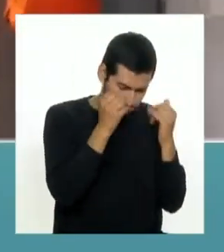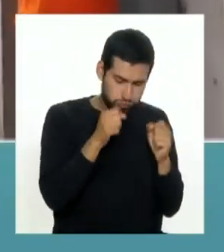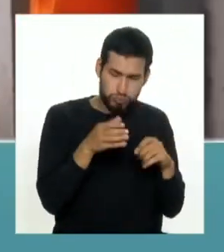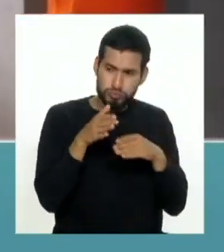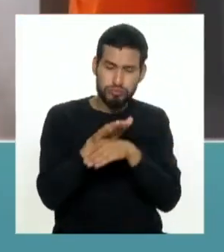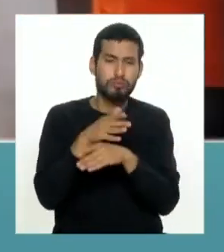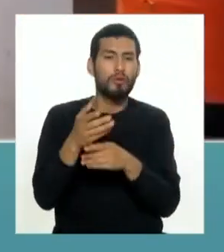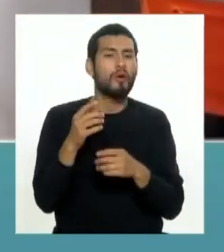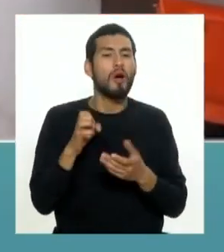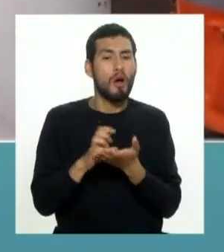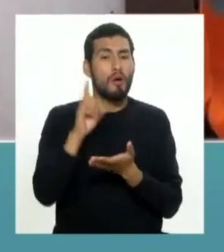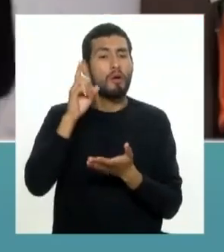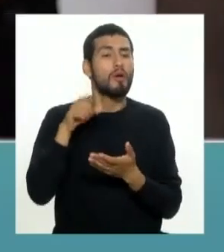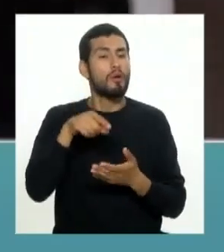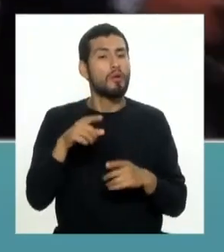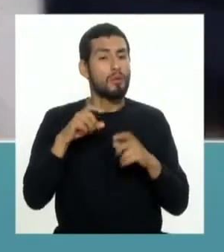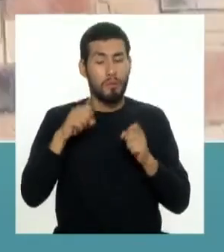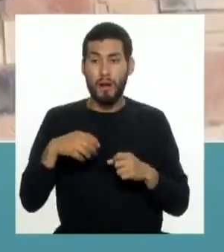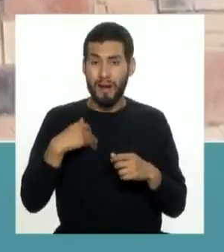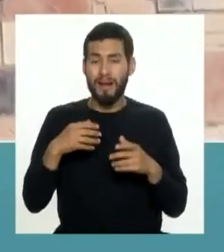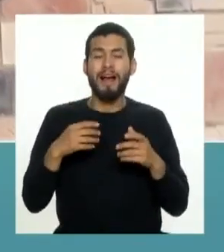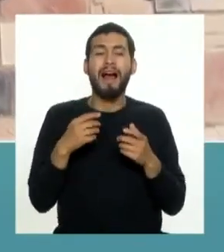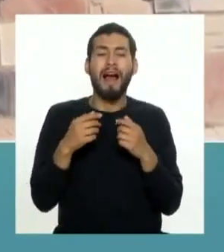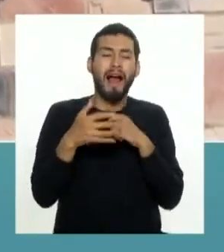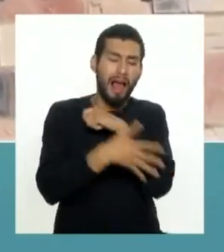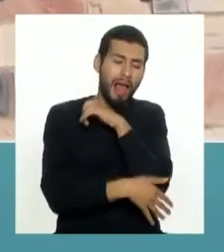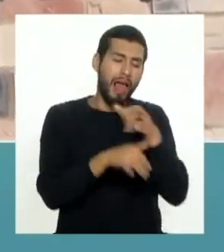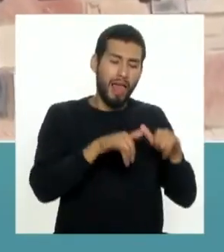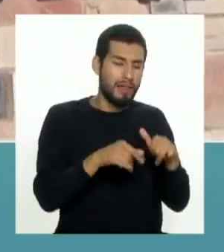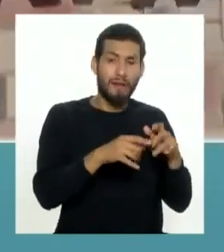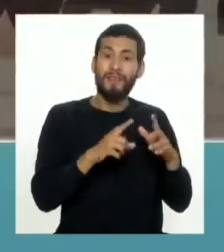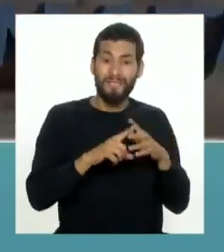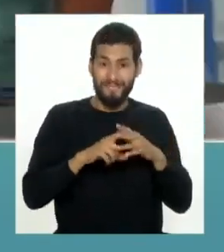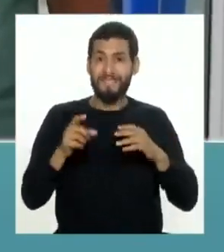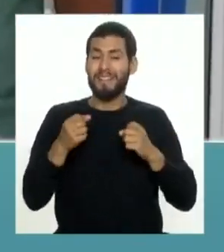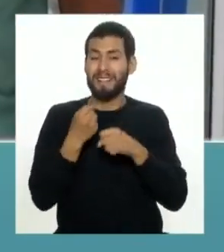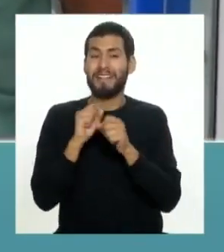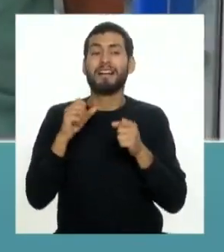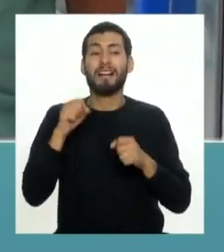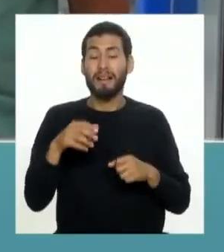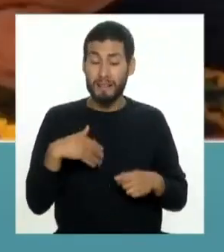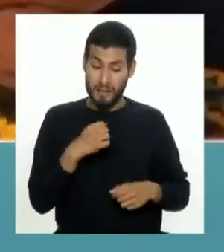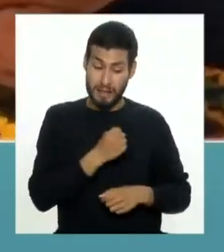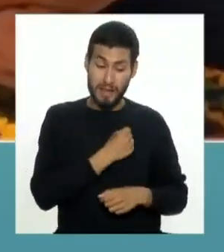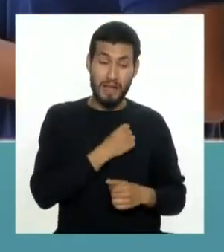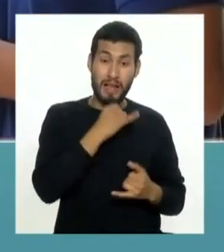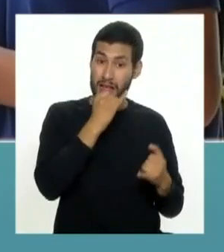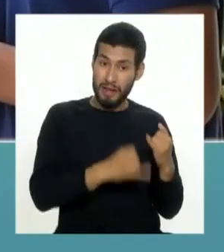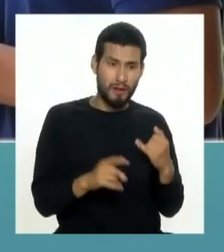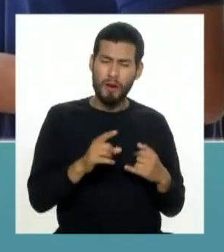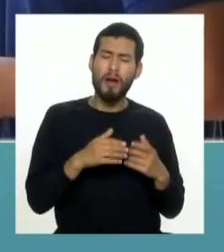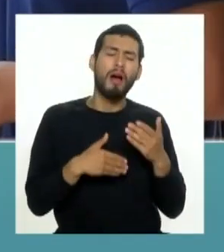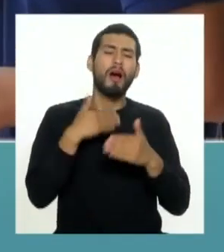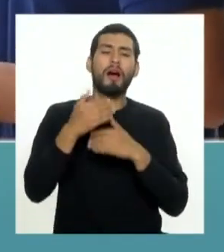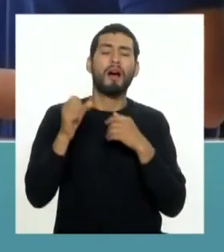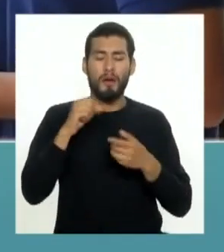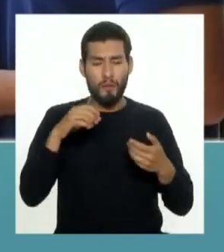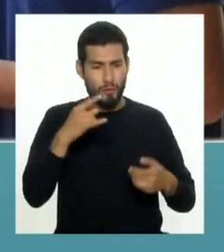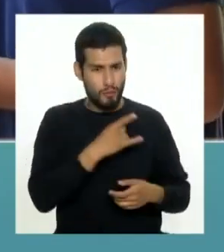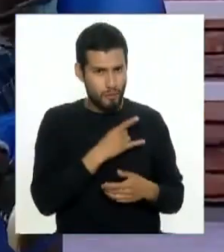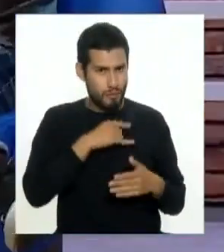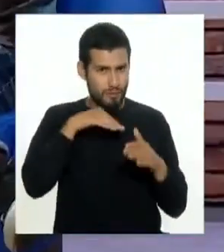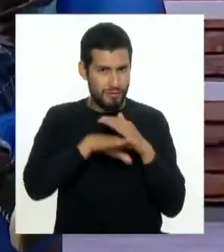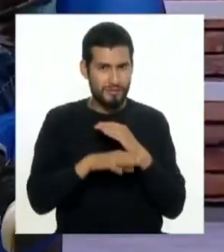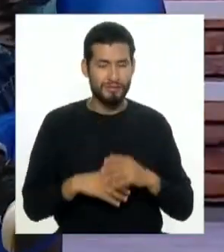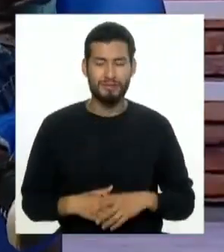acceso sobre todo a educación y que no solamente terminen la secundaria sino acercar las oportunidades para que puedan seguir estudios superiores ¿Y